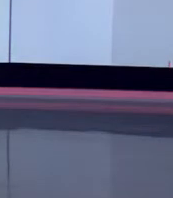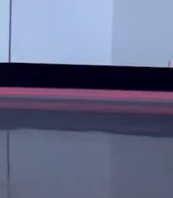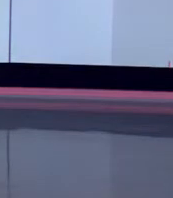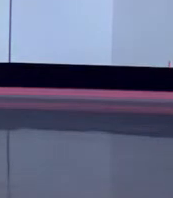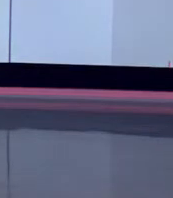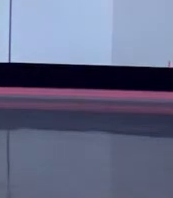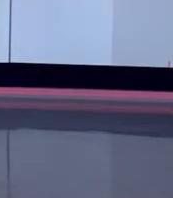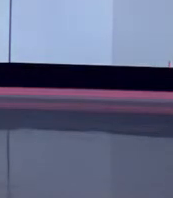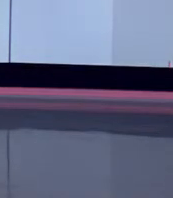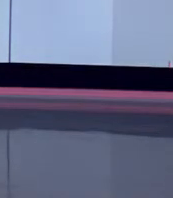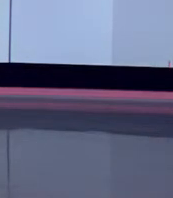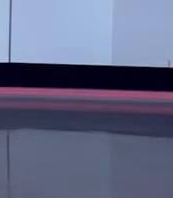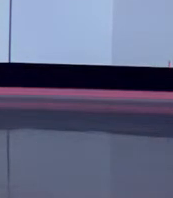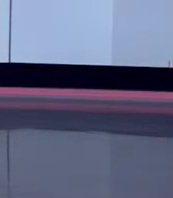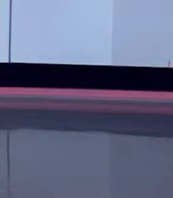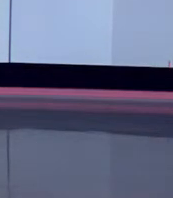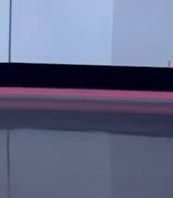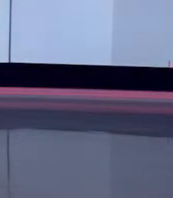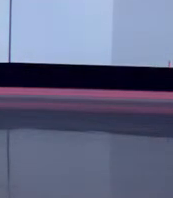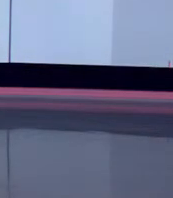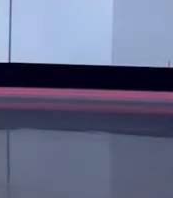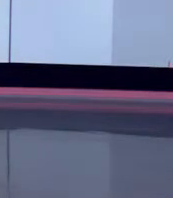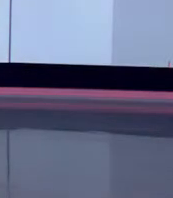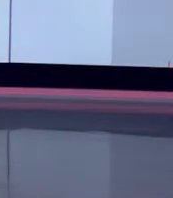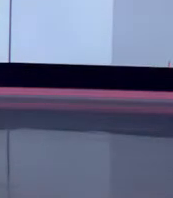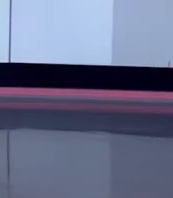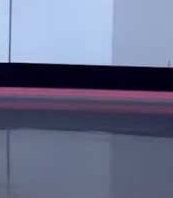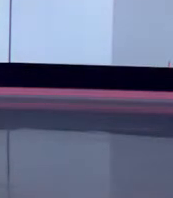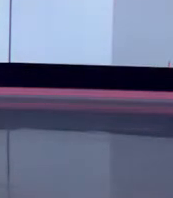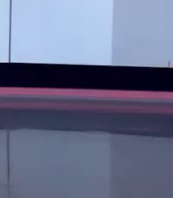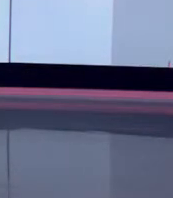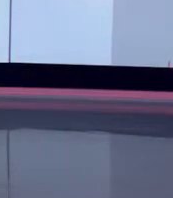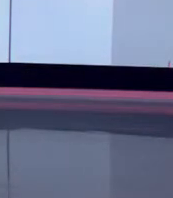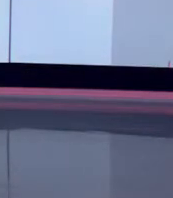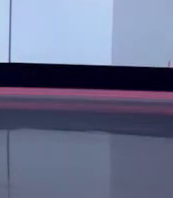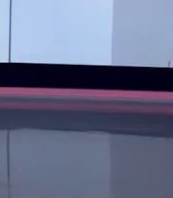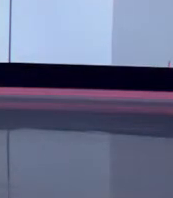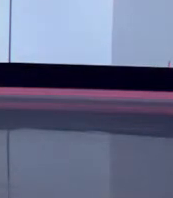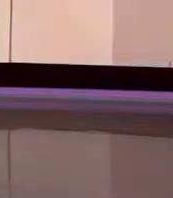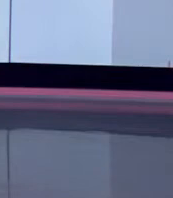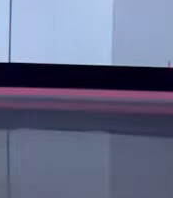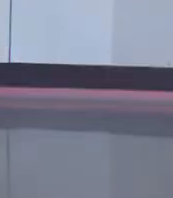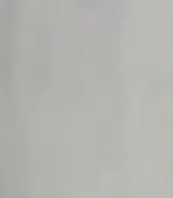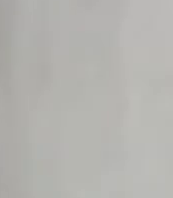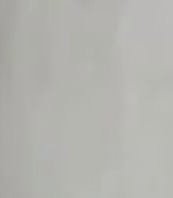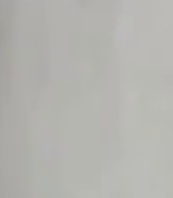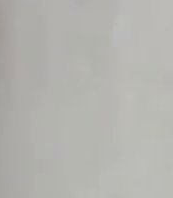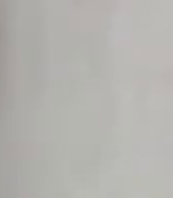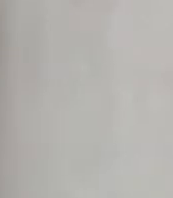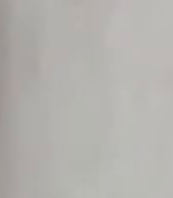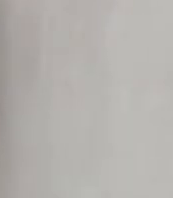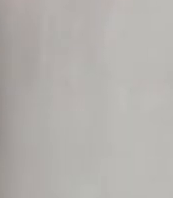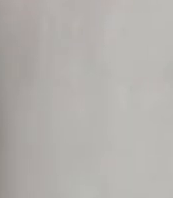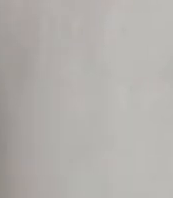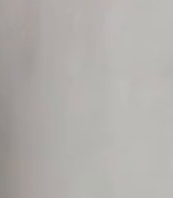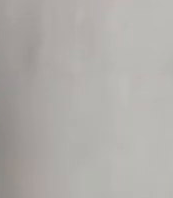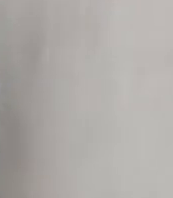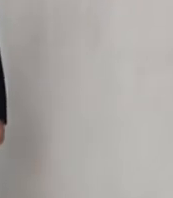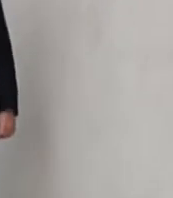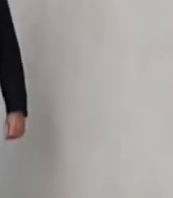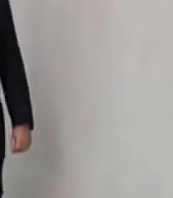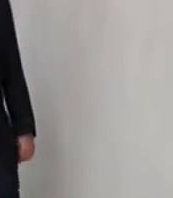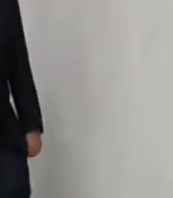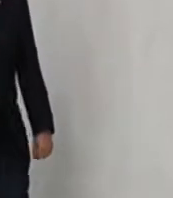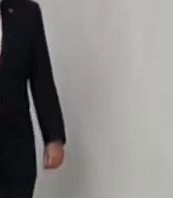pretendía también a un militante de su fila hacer esta cartera. La ministra presentará su